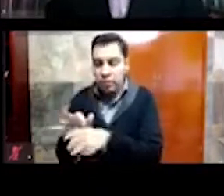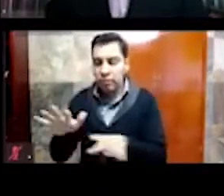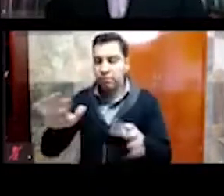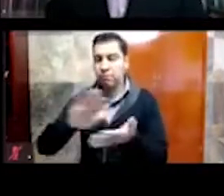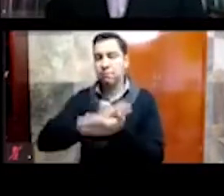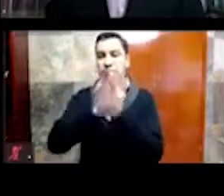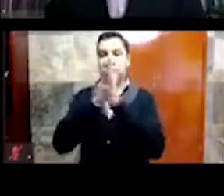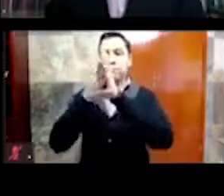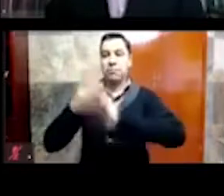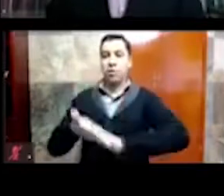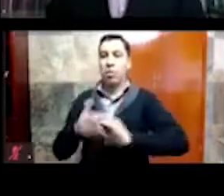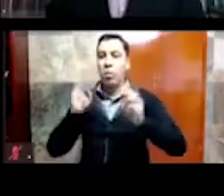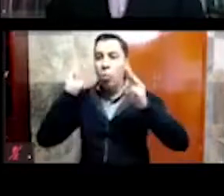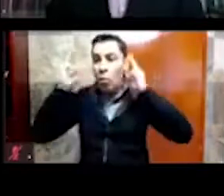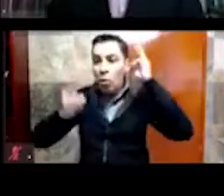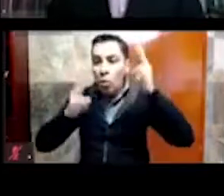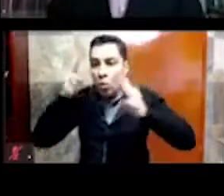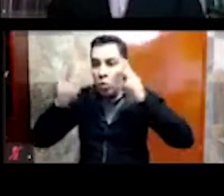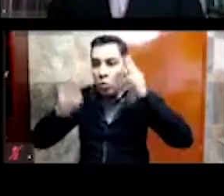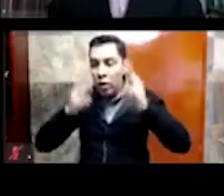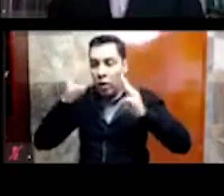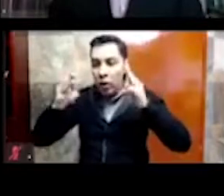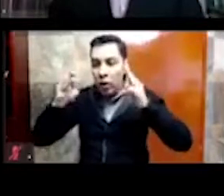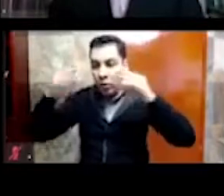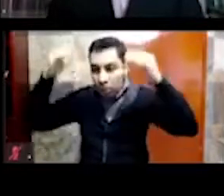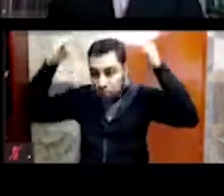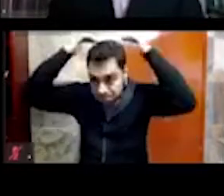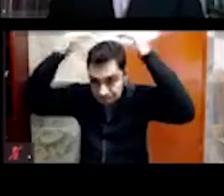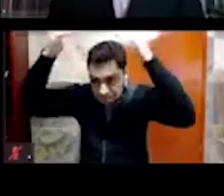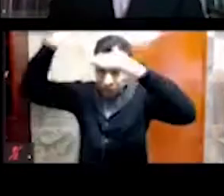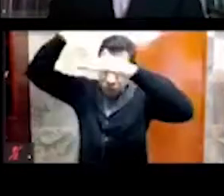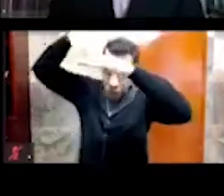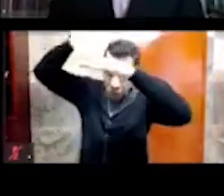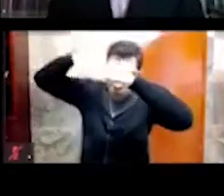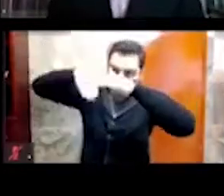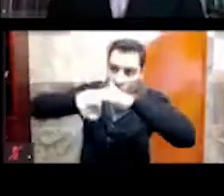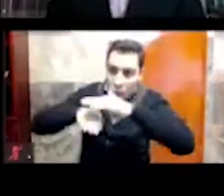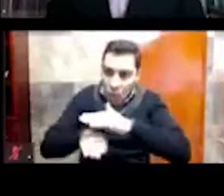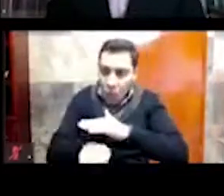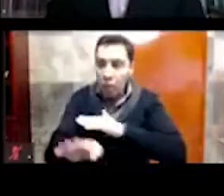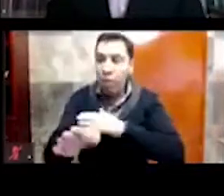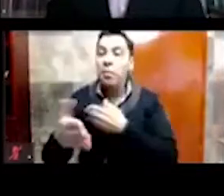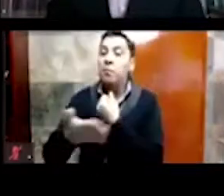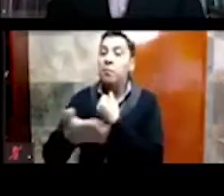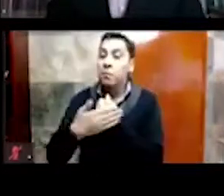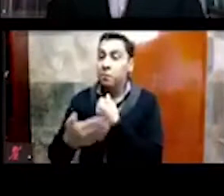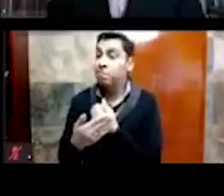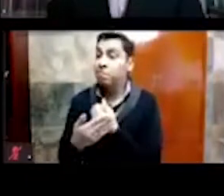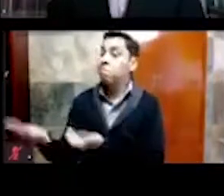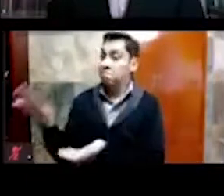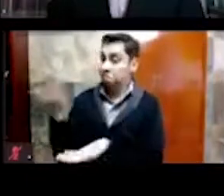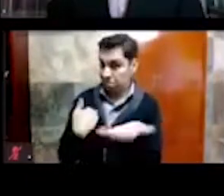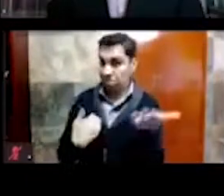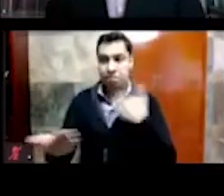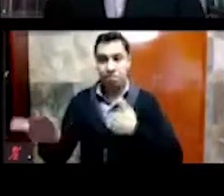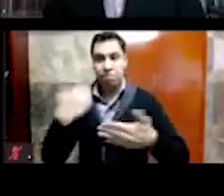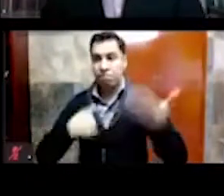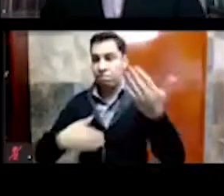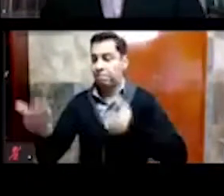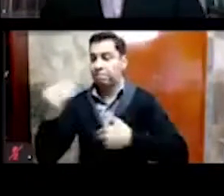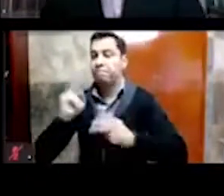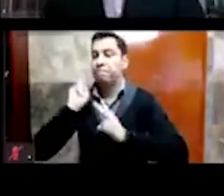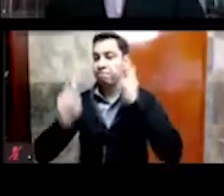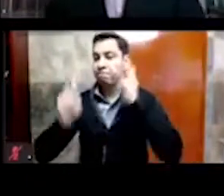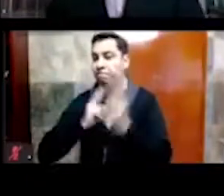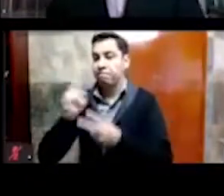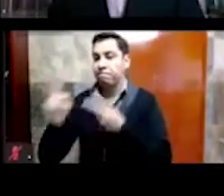un museo subterráneo, que próximamente, muy pronto, podrá ser visitado por el público, es lo que nosotros